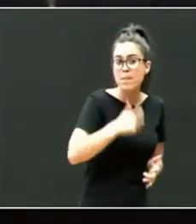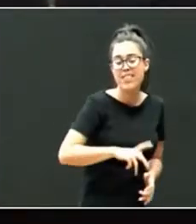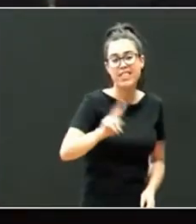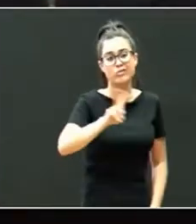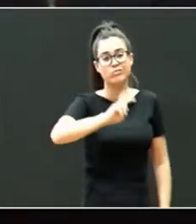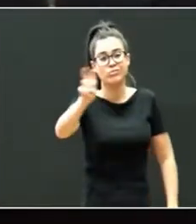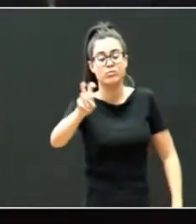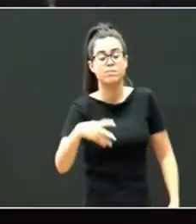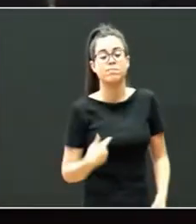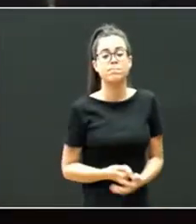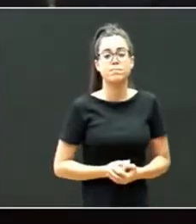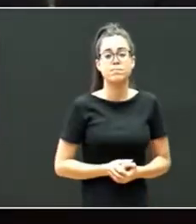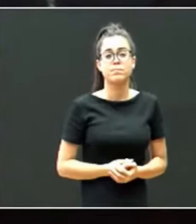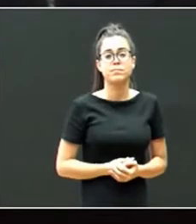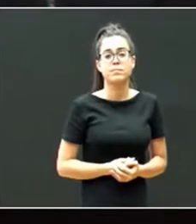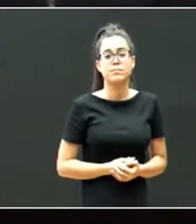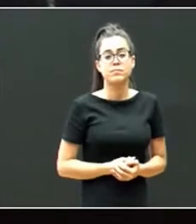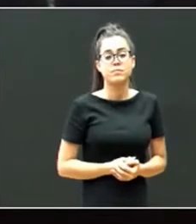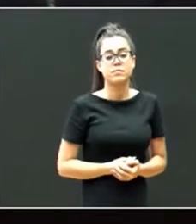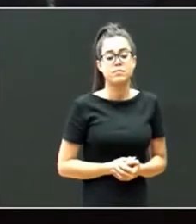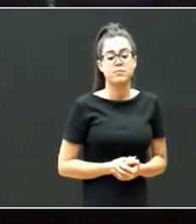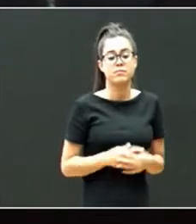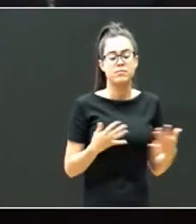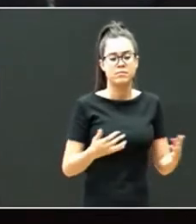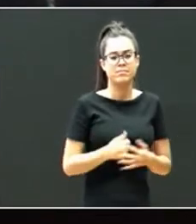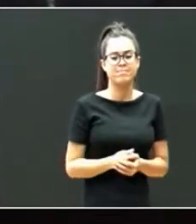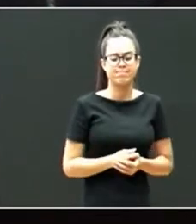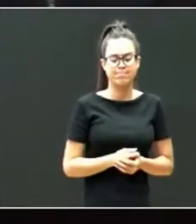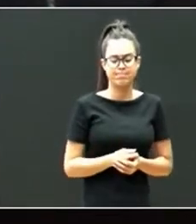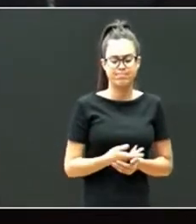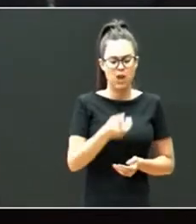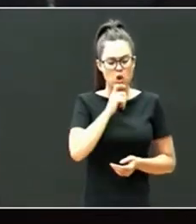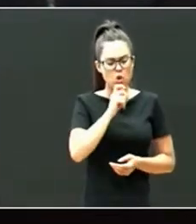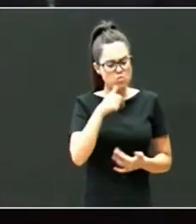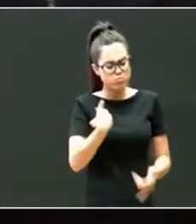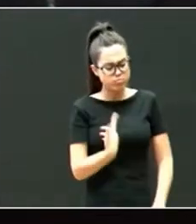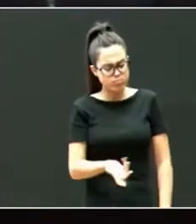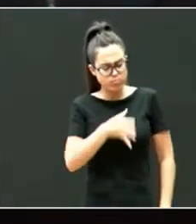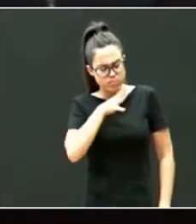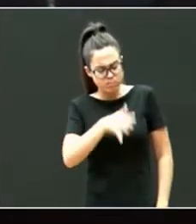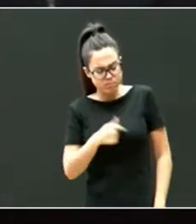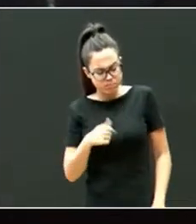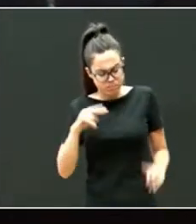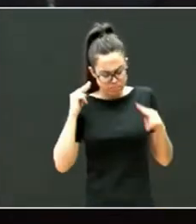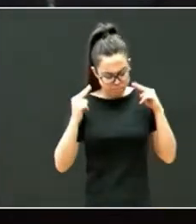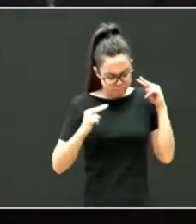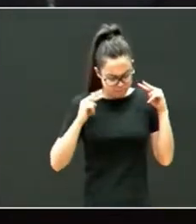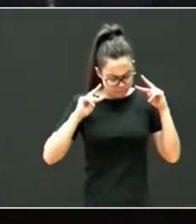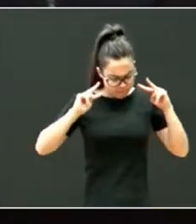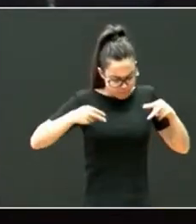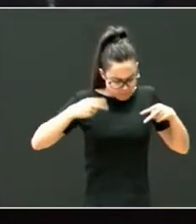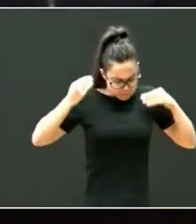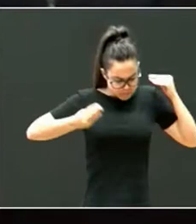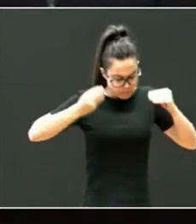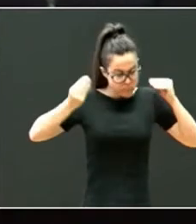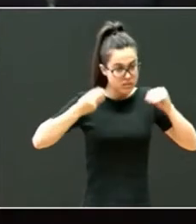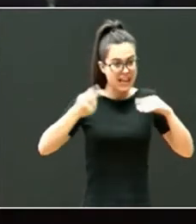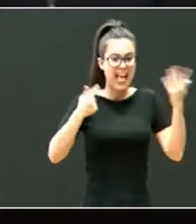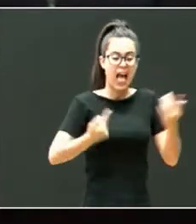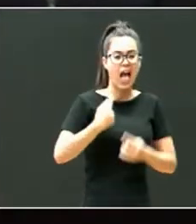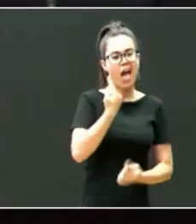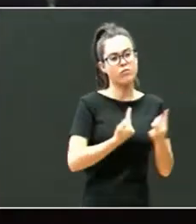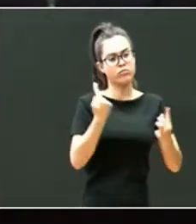porque non só importante que te pasou sino como lo significas pois tiene máis dificultades en la significación desta